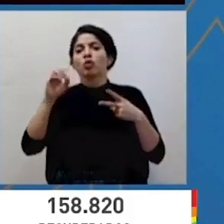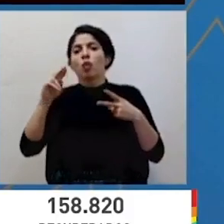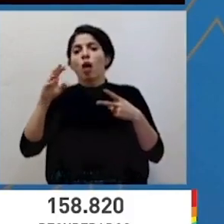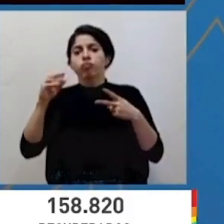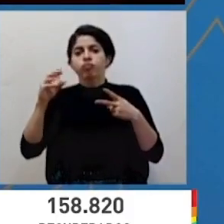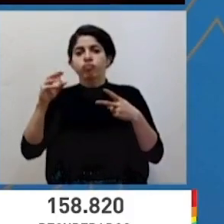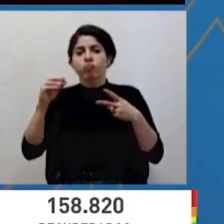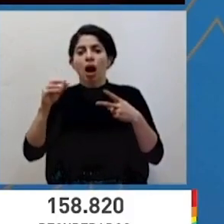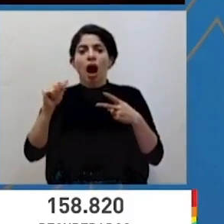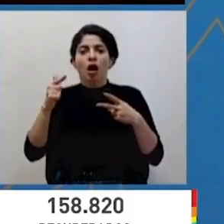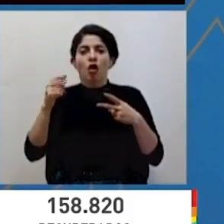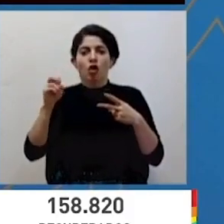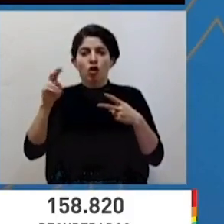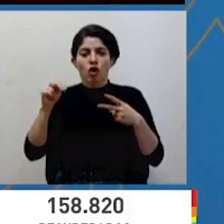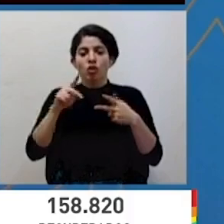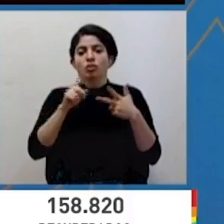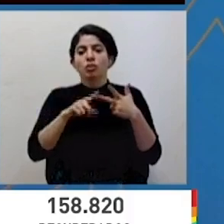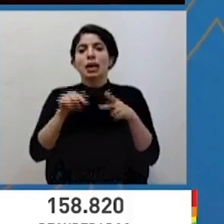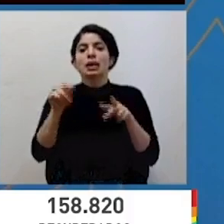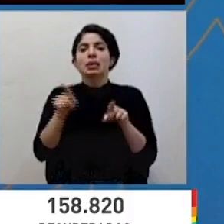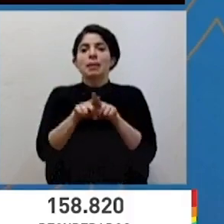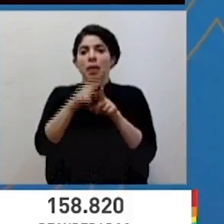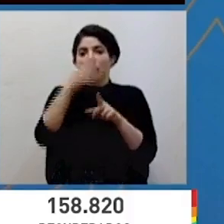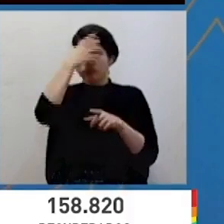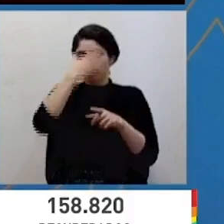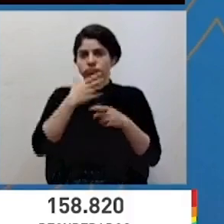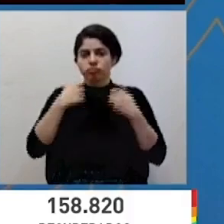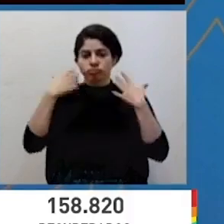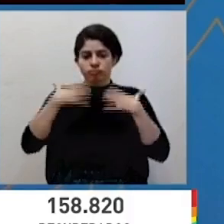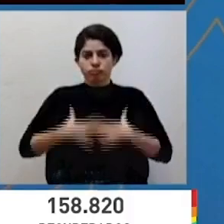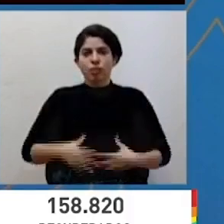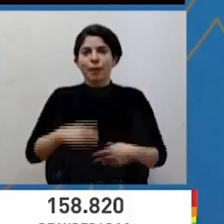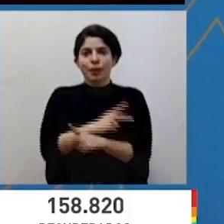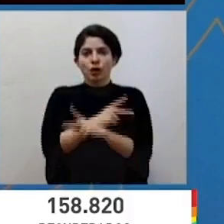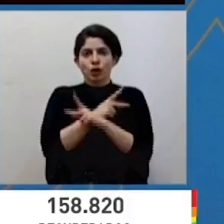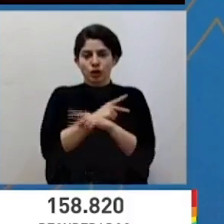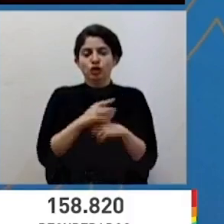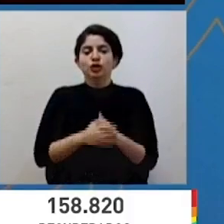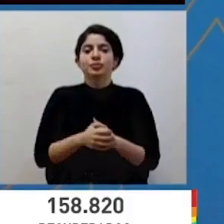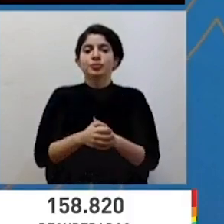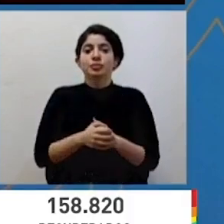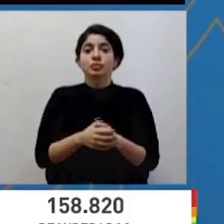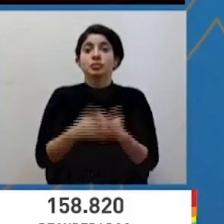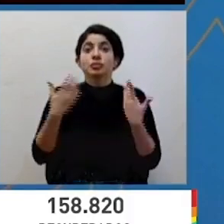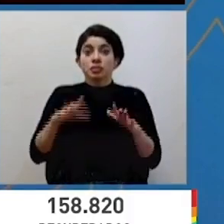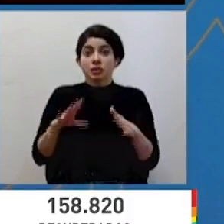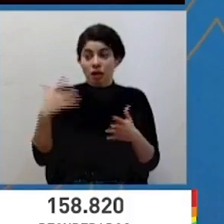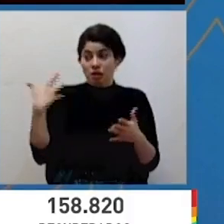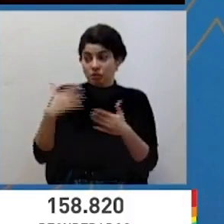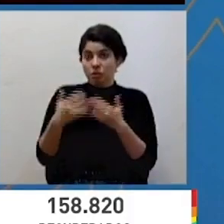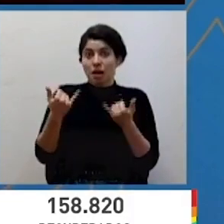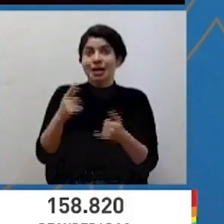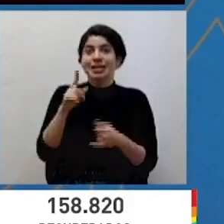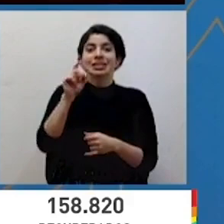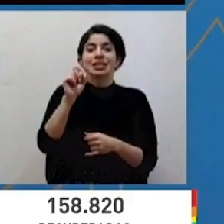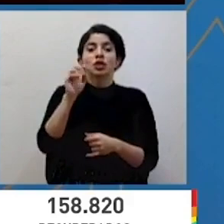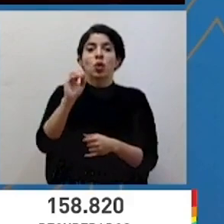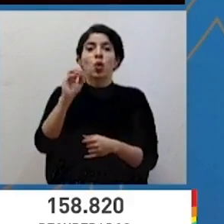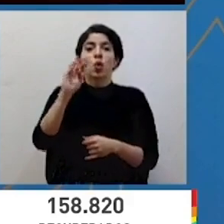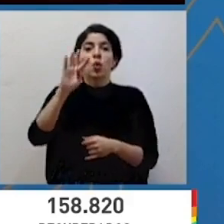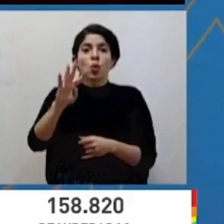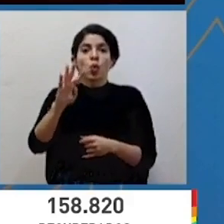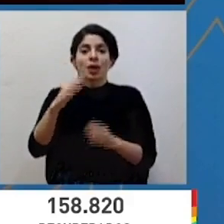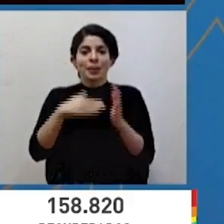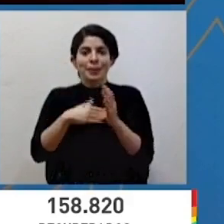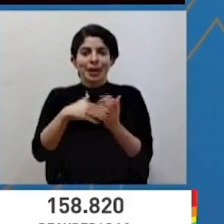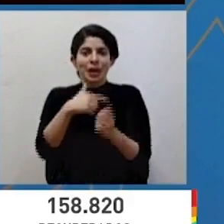algodón e incluso equipo de protección personal. También hasta el momento hemos recibido 104 mil dosis por